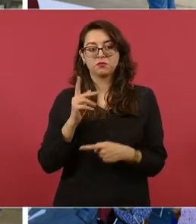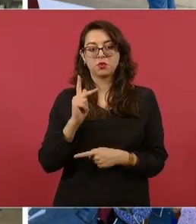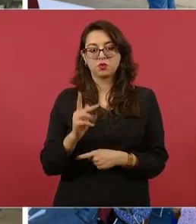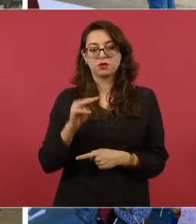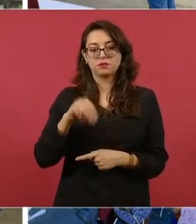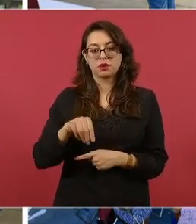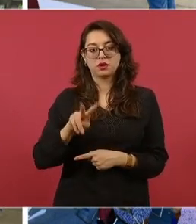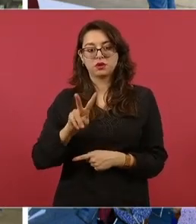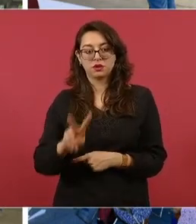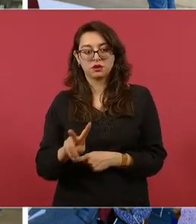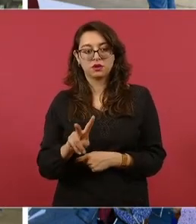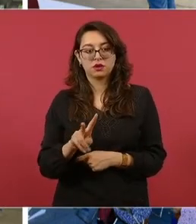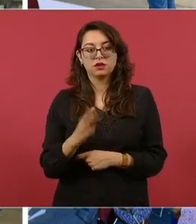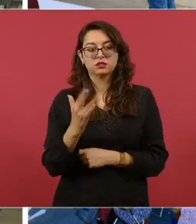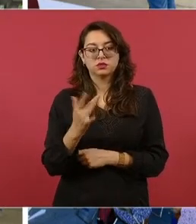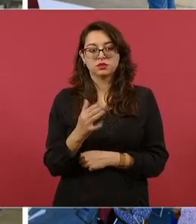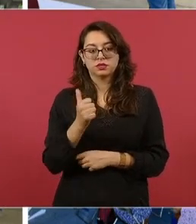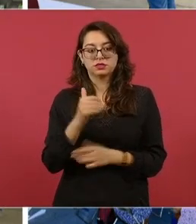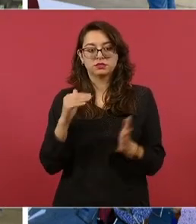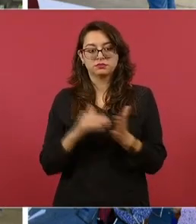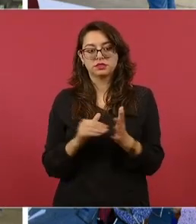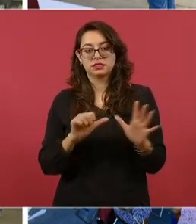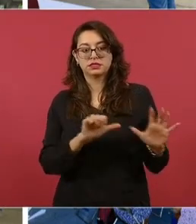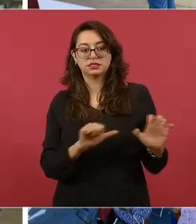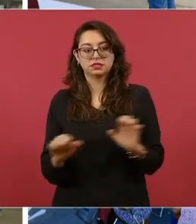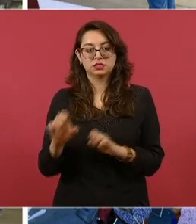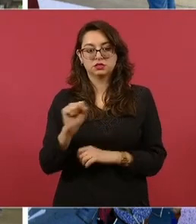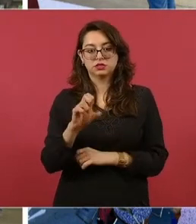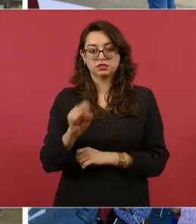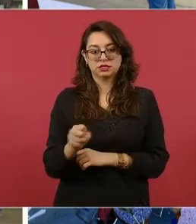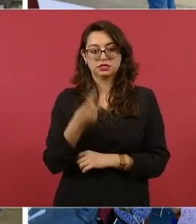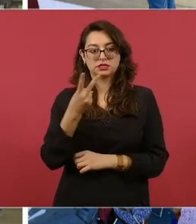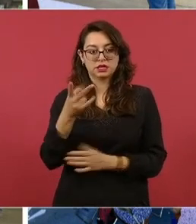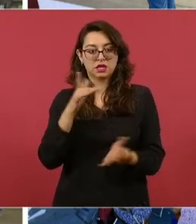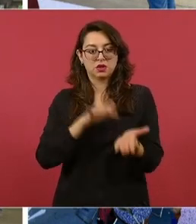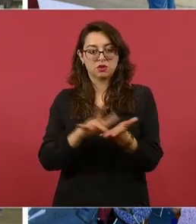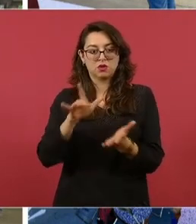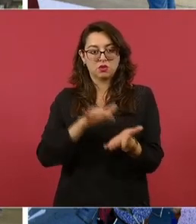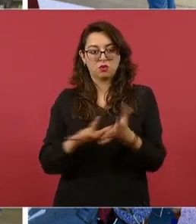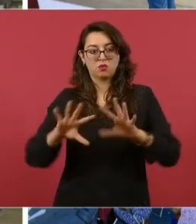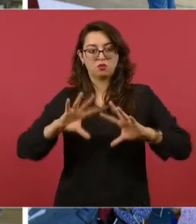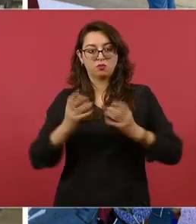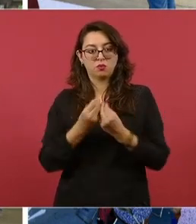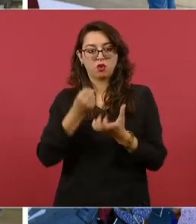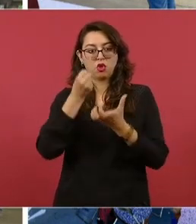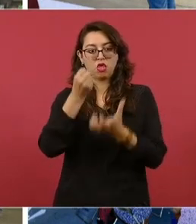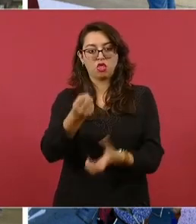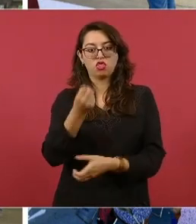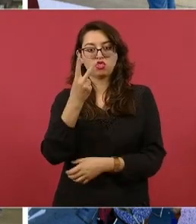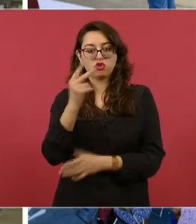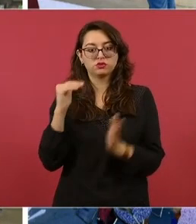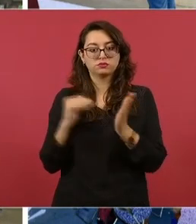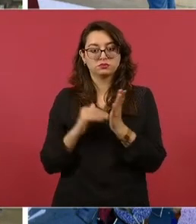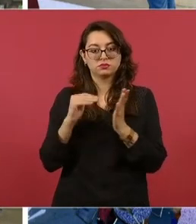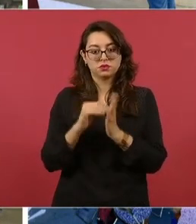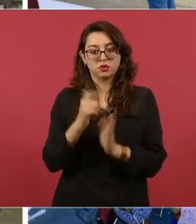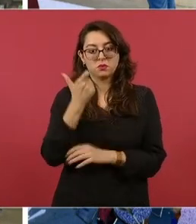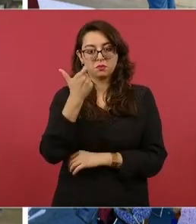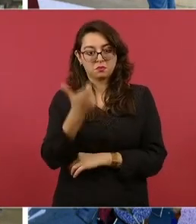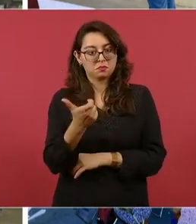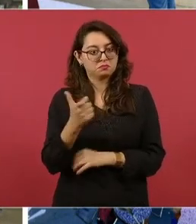56 mil 662 apoyos, dos mil millones de pesos. Está prácticamente